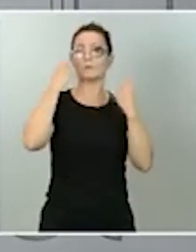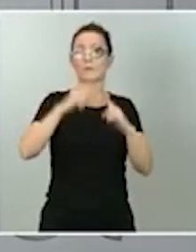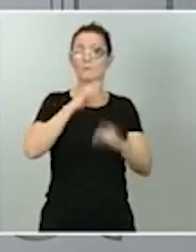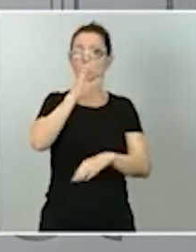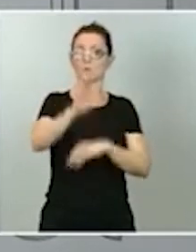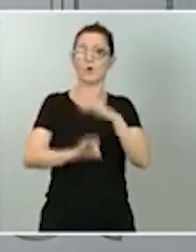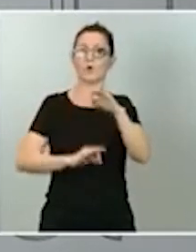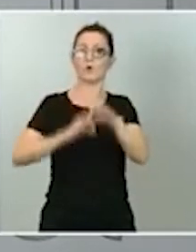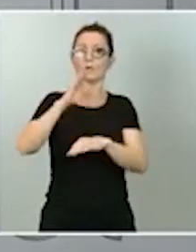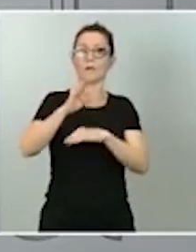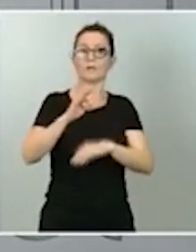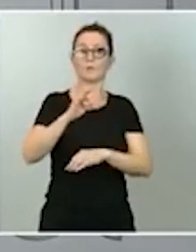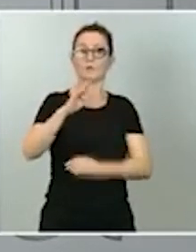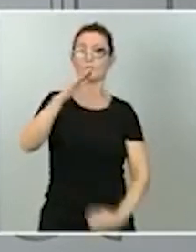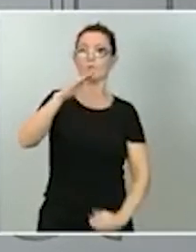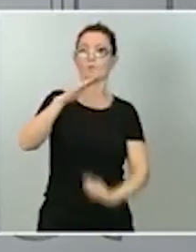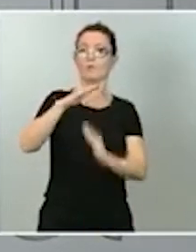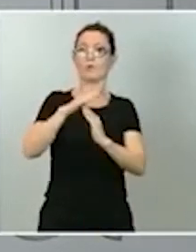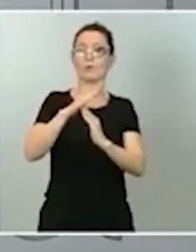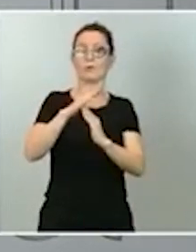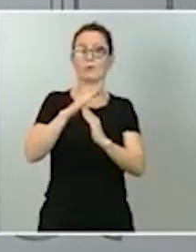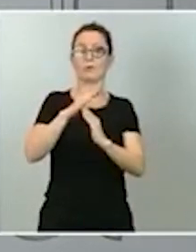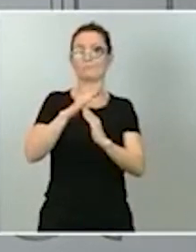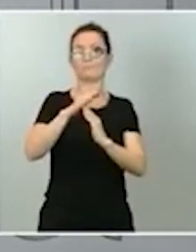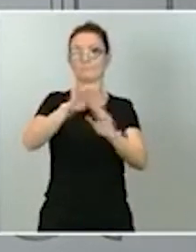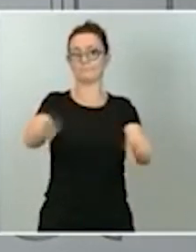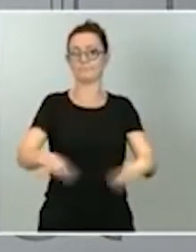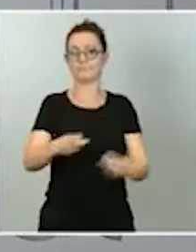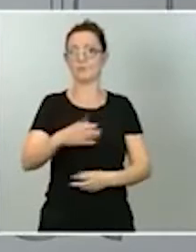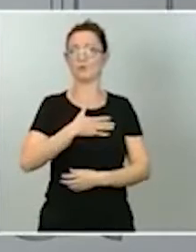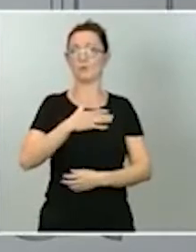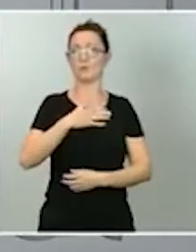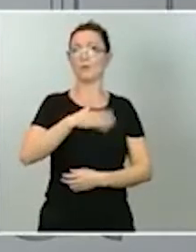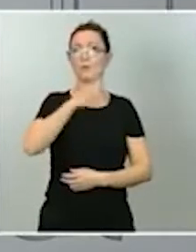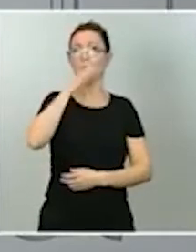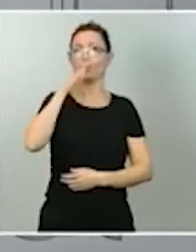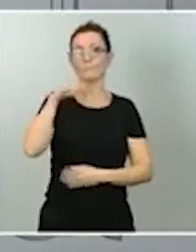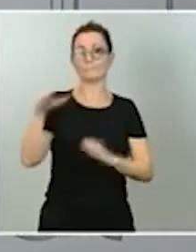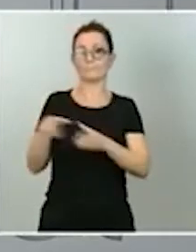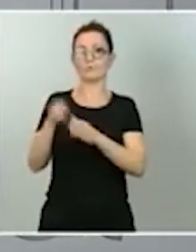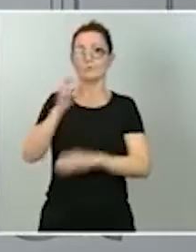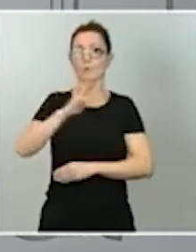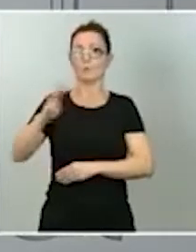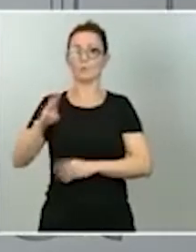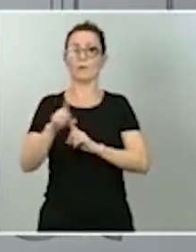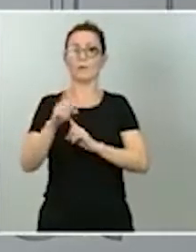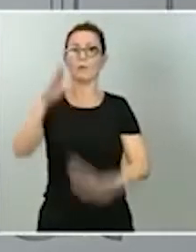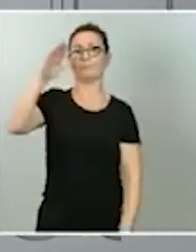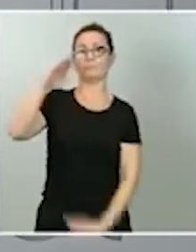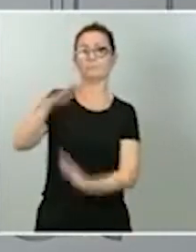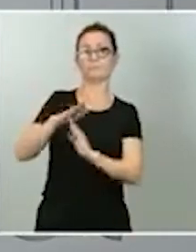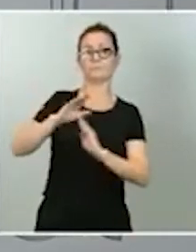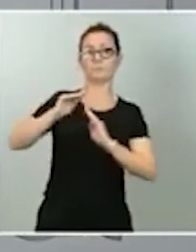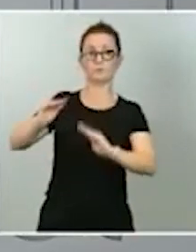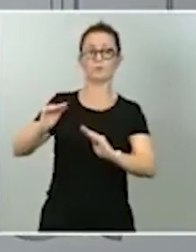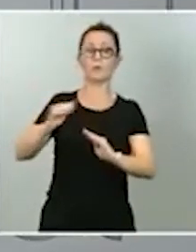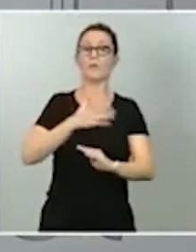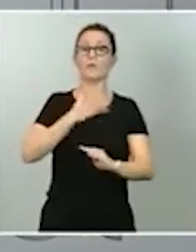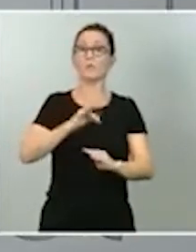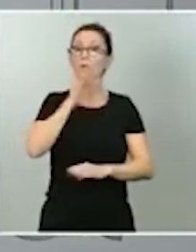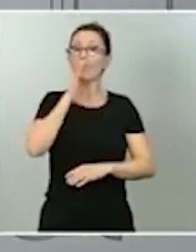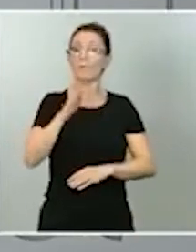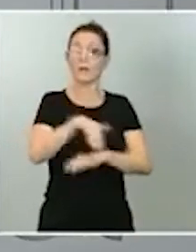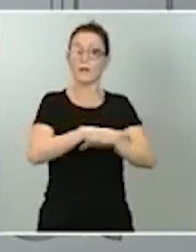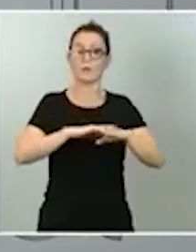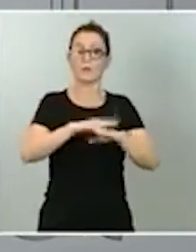bloqueo que está produciendo el Partido Popular. Y, por supuesto, puedo confirmarle que el Gobierno está estudiando